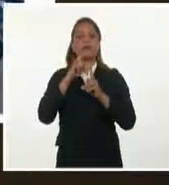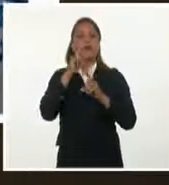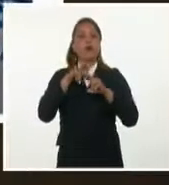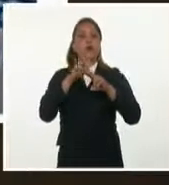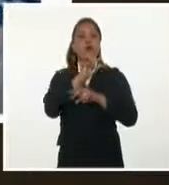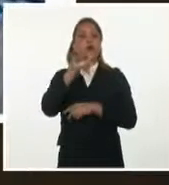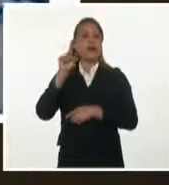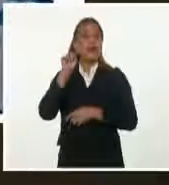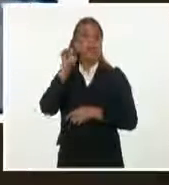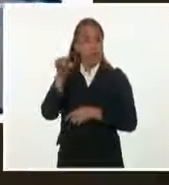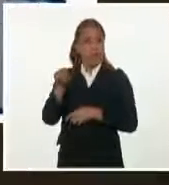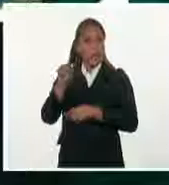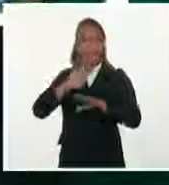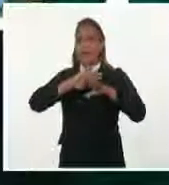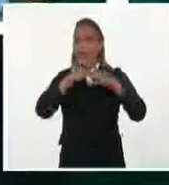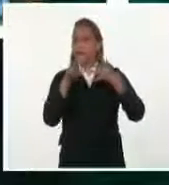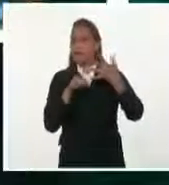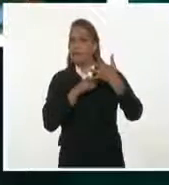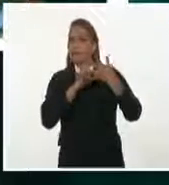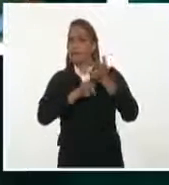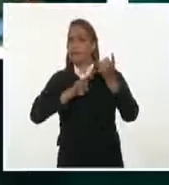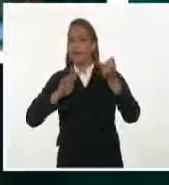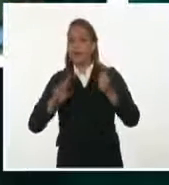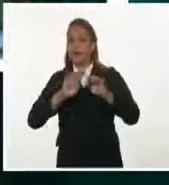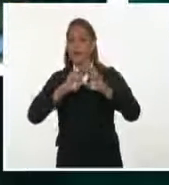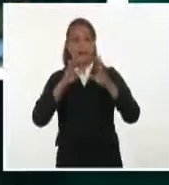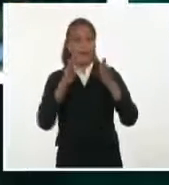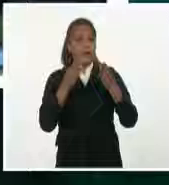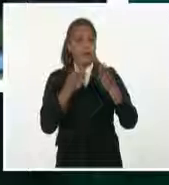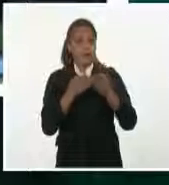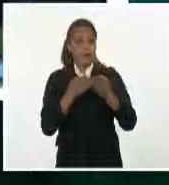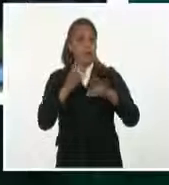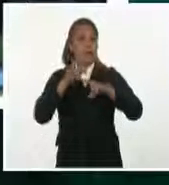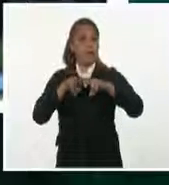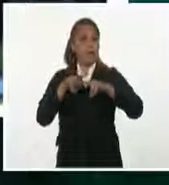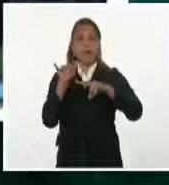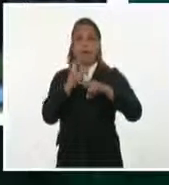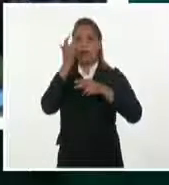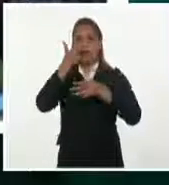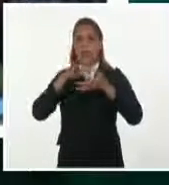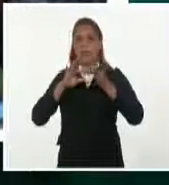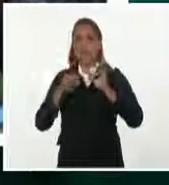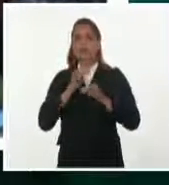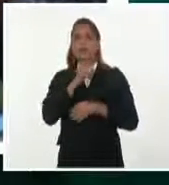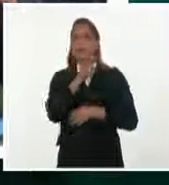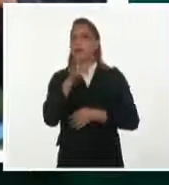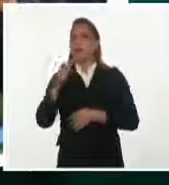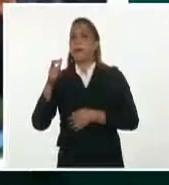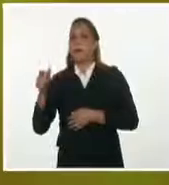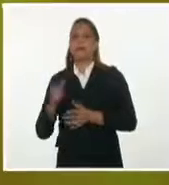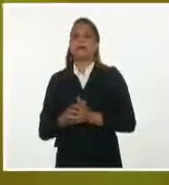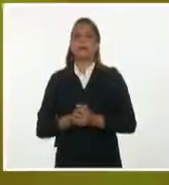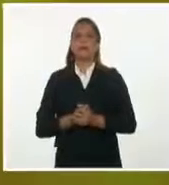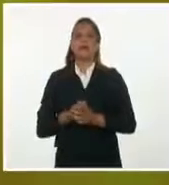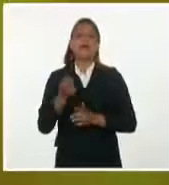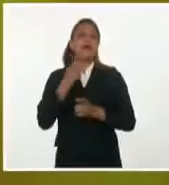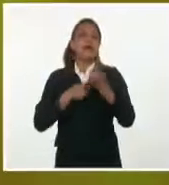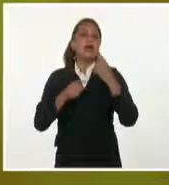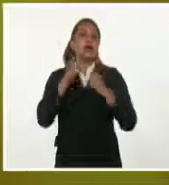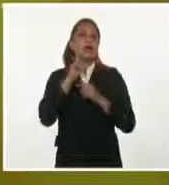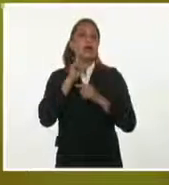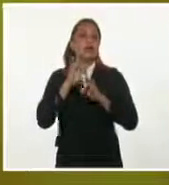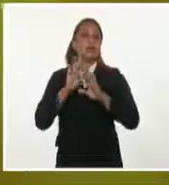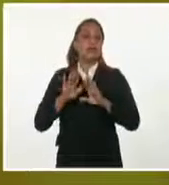preparación para el despacho en Artemisa y en la capital de todos los cubanos con Soberana 02. Un acontecimiento sin